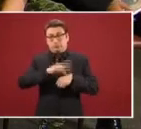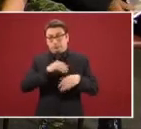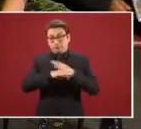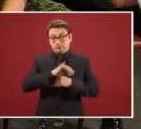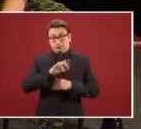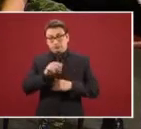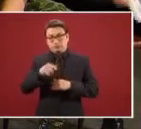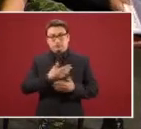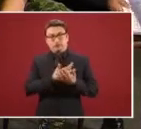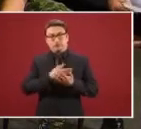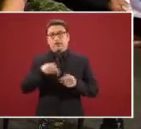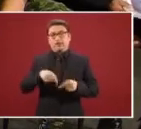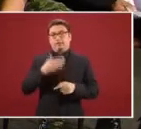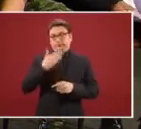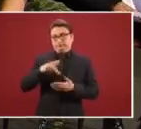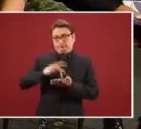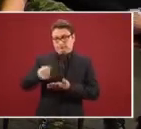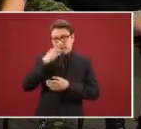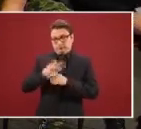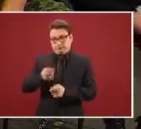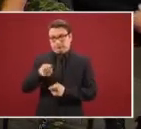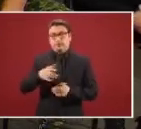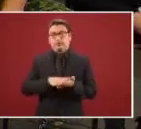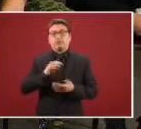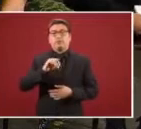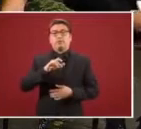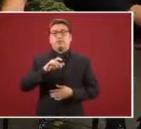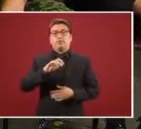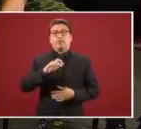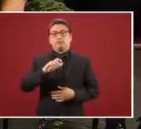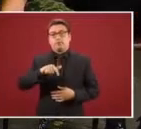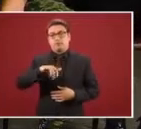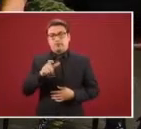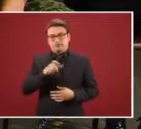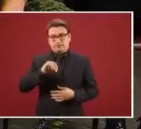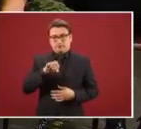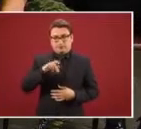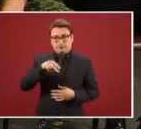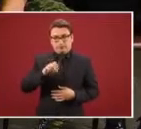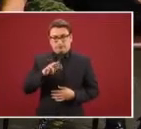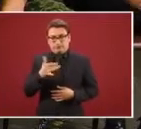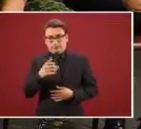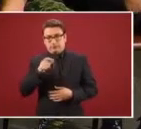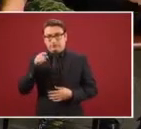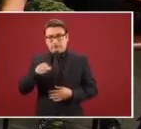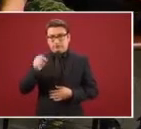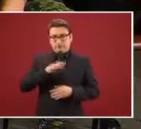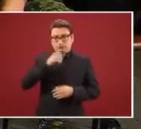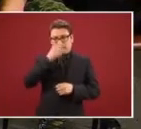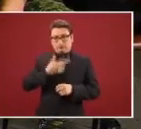Gracias, Horacio, por acompañarnos. Maximiliano Reyes, subsecretario para América Latina de la Cancillería, que está